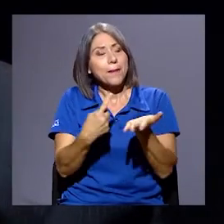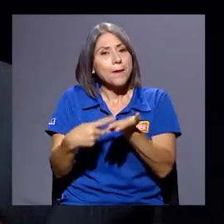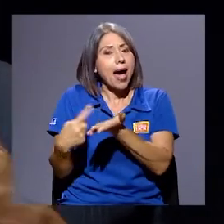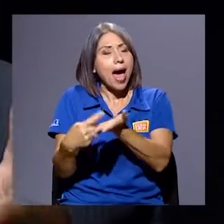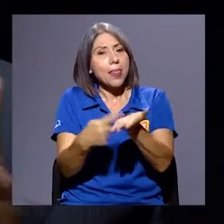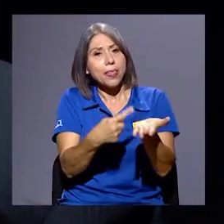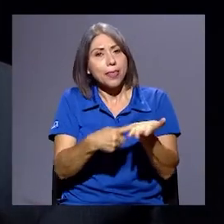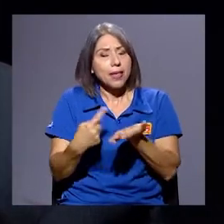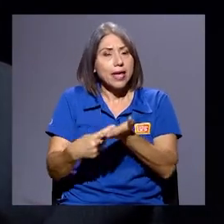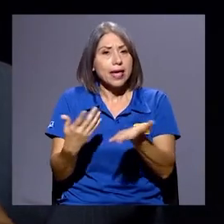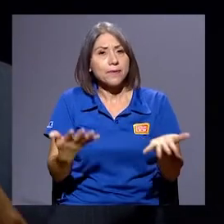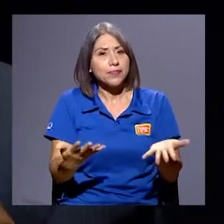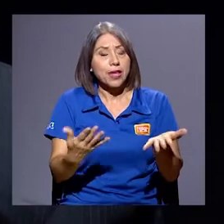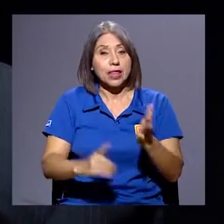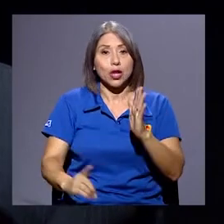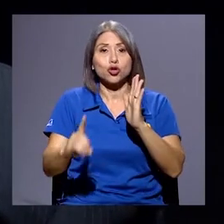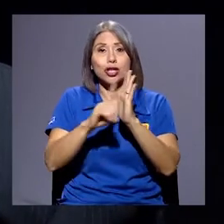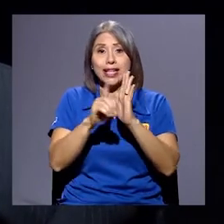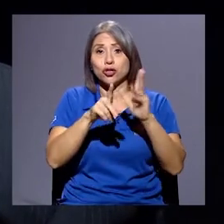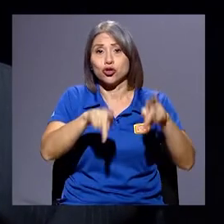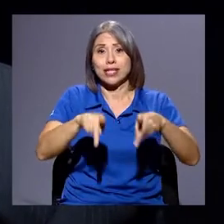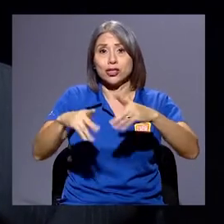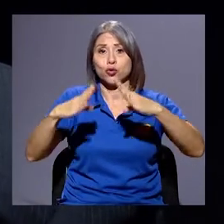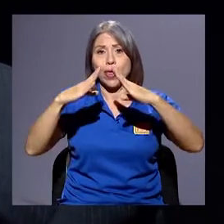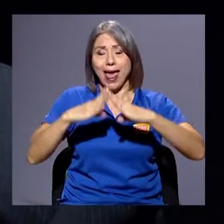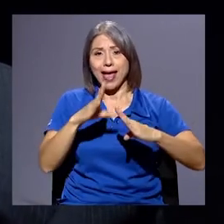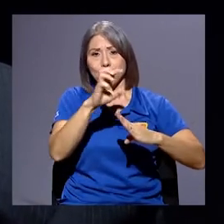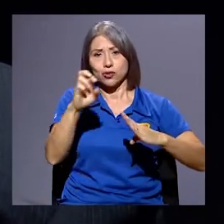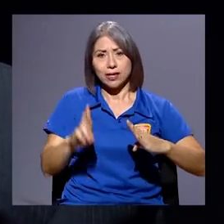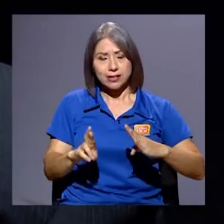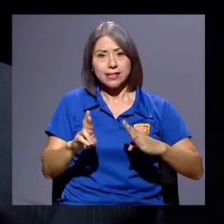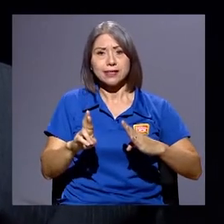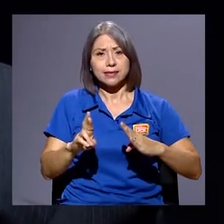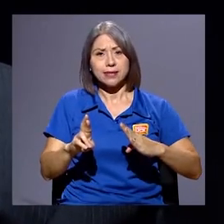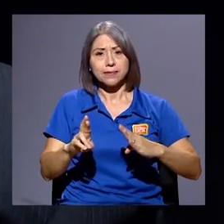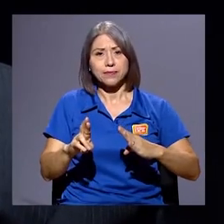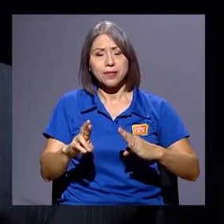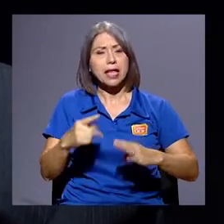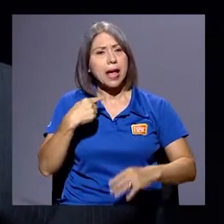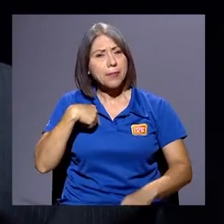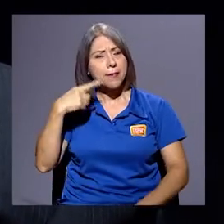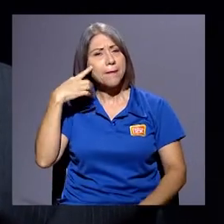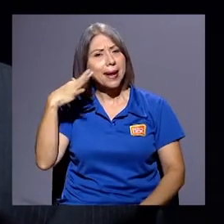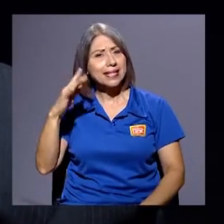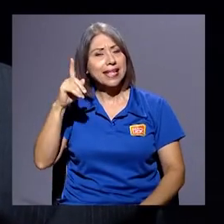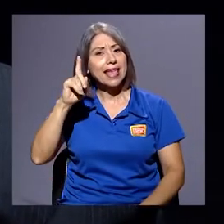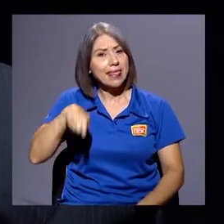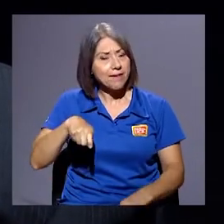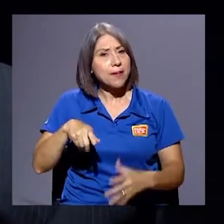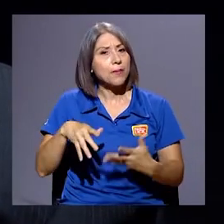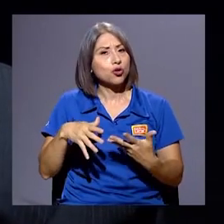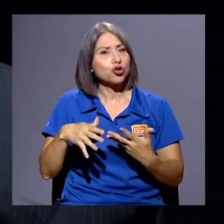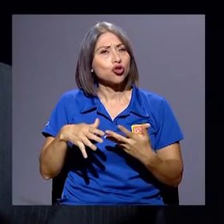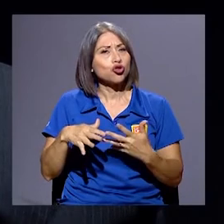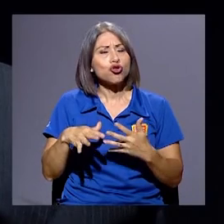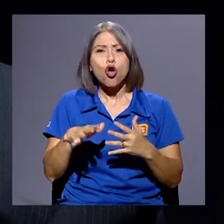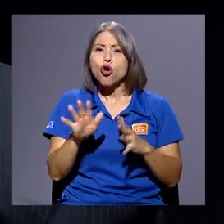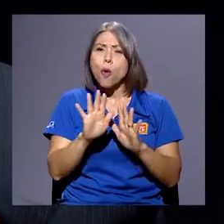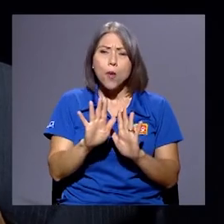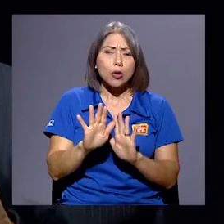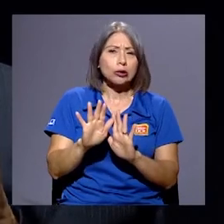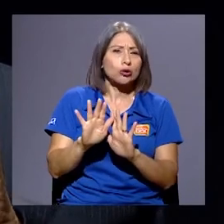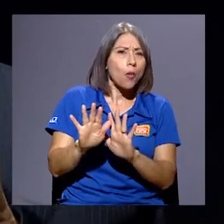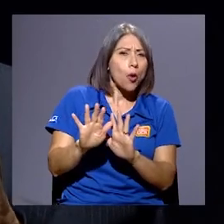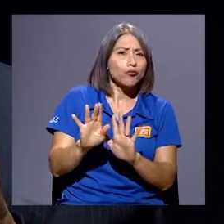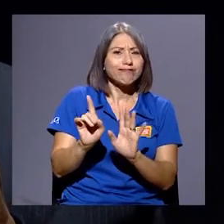digamos, de los derechos de ciudadanía costarricense, que a mí me parece que debemos huirle a esa construcción